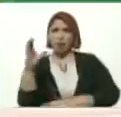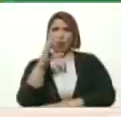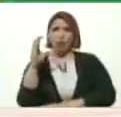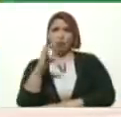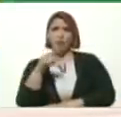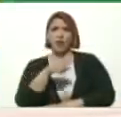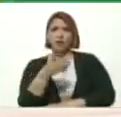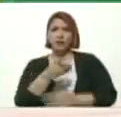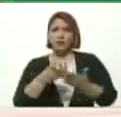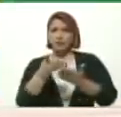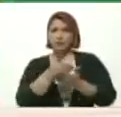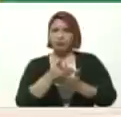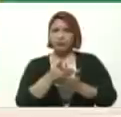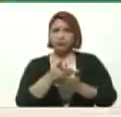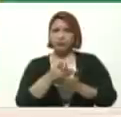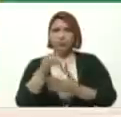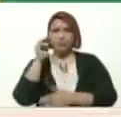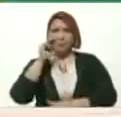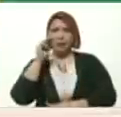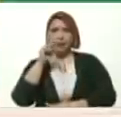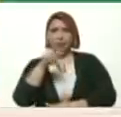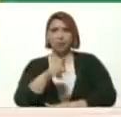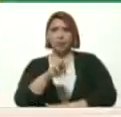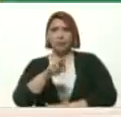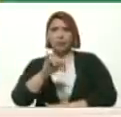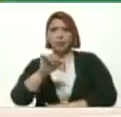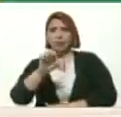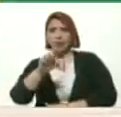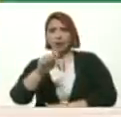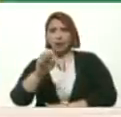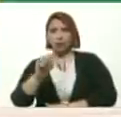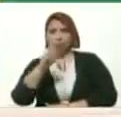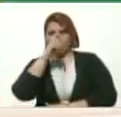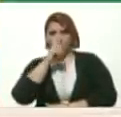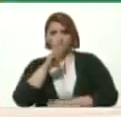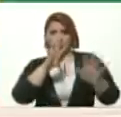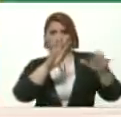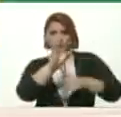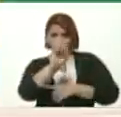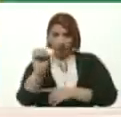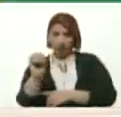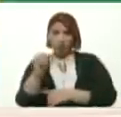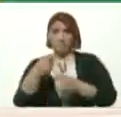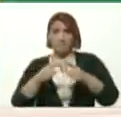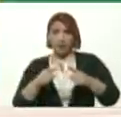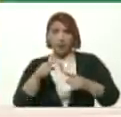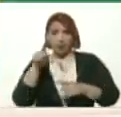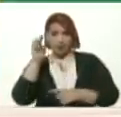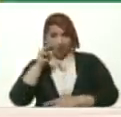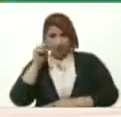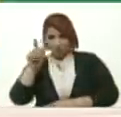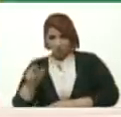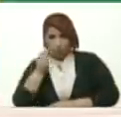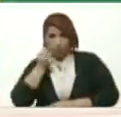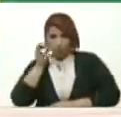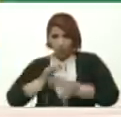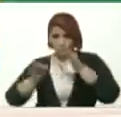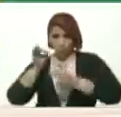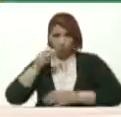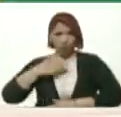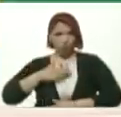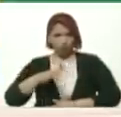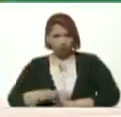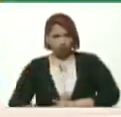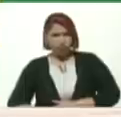Diseñada por el maestro Prieto Figueroa En los años 40 El maestro Prieto Figueroa Me explicó Siendo yo muy